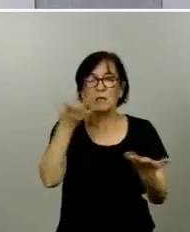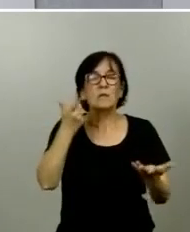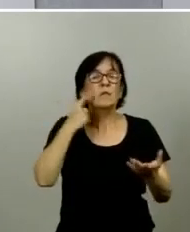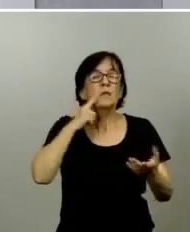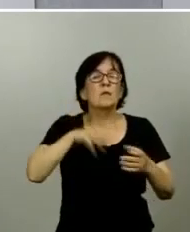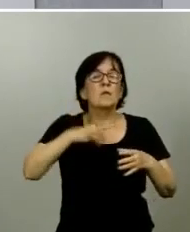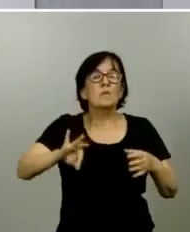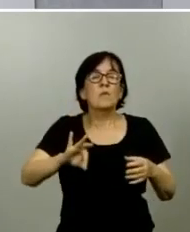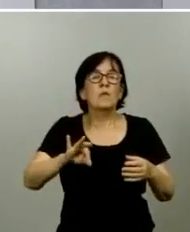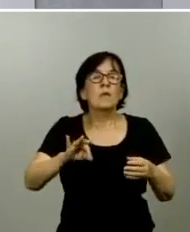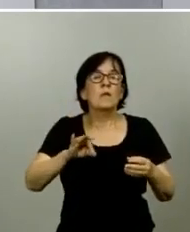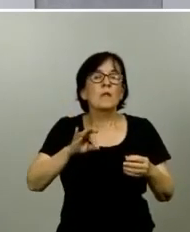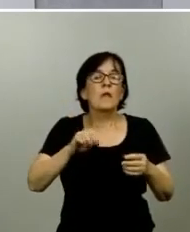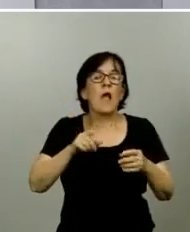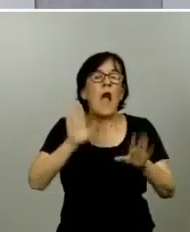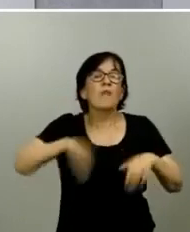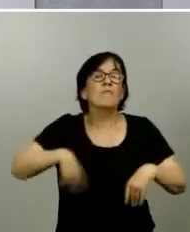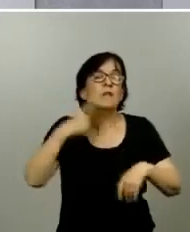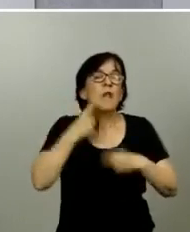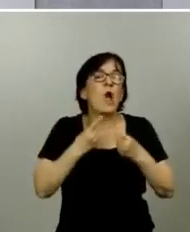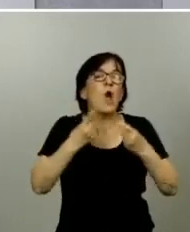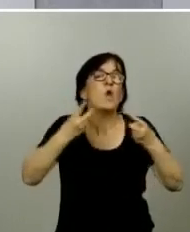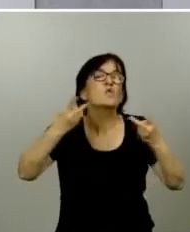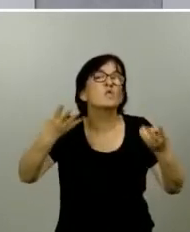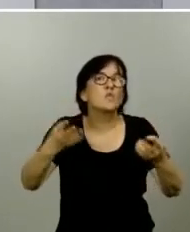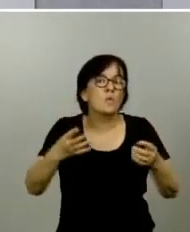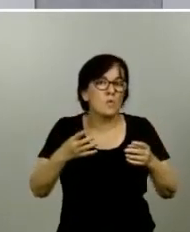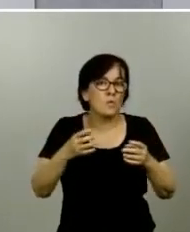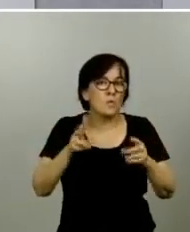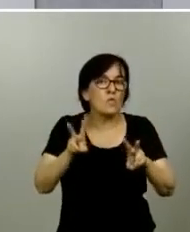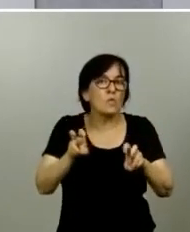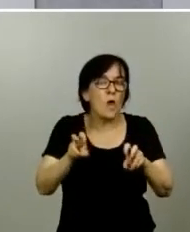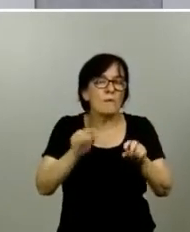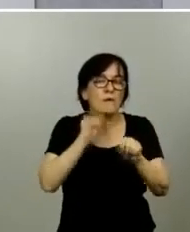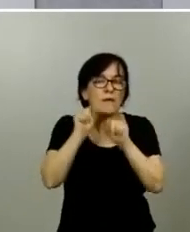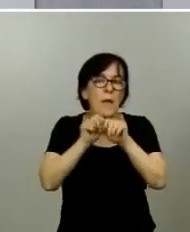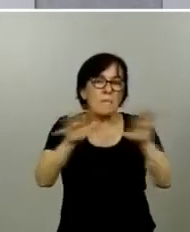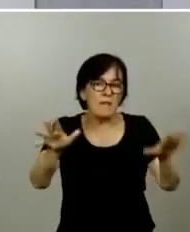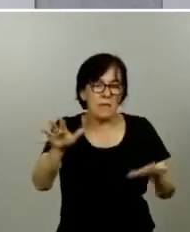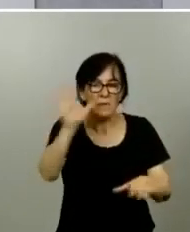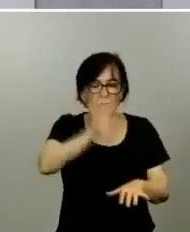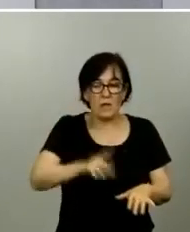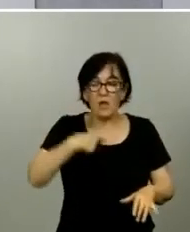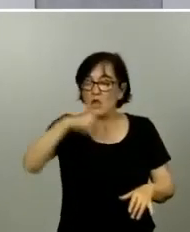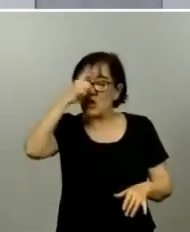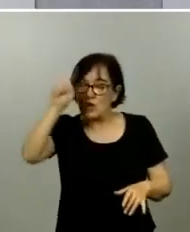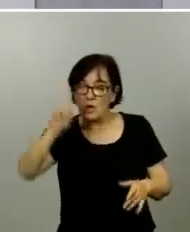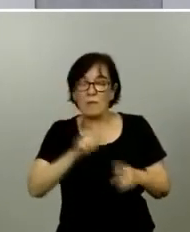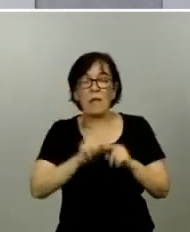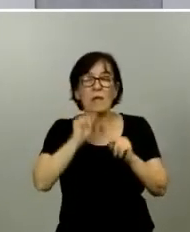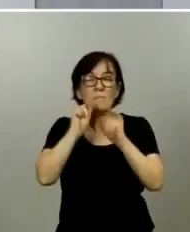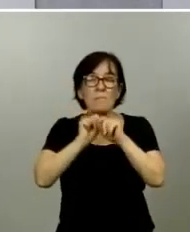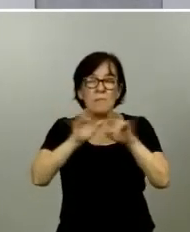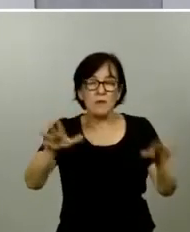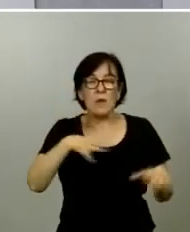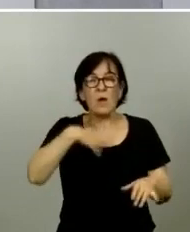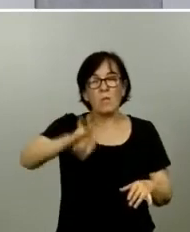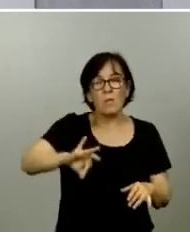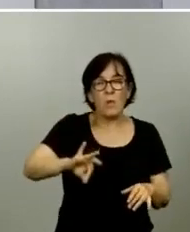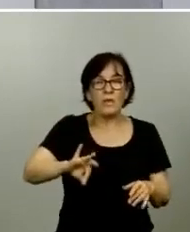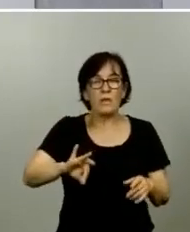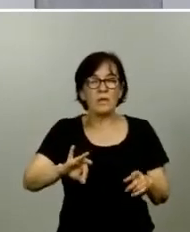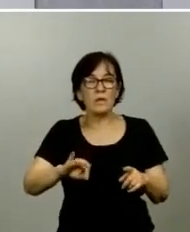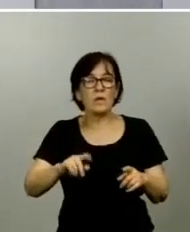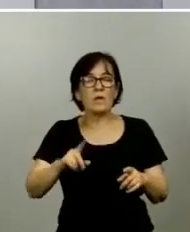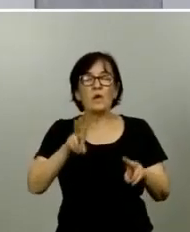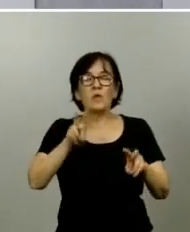convirtiéndose en nuevas epidemias nacionales y no sabemos si alguna de esas epidemias nacionales puede acabar dando de nuevo una